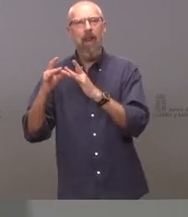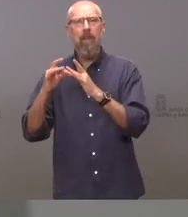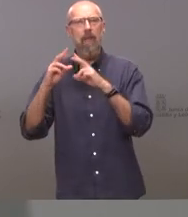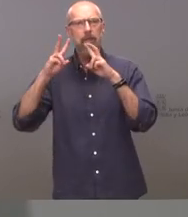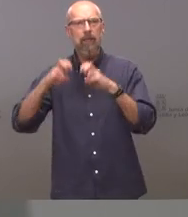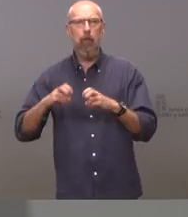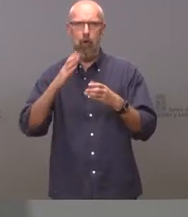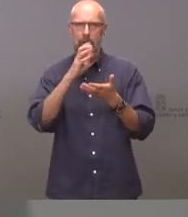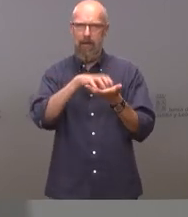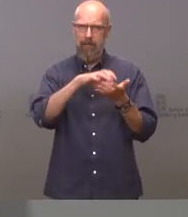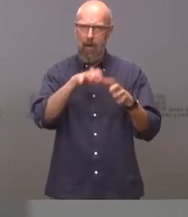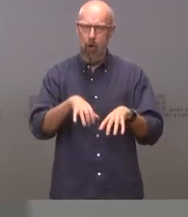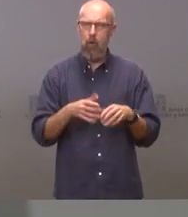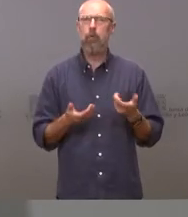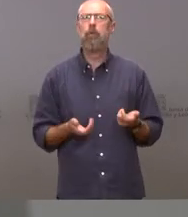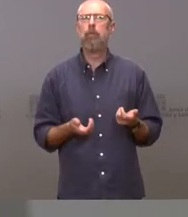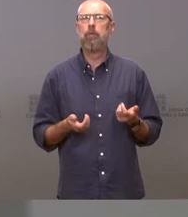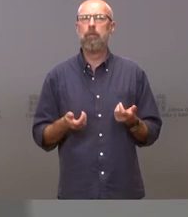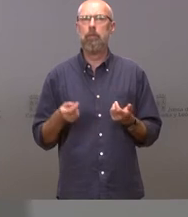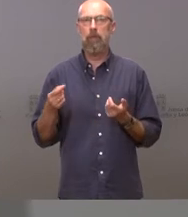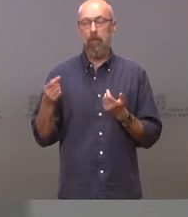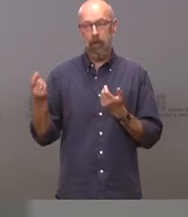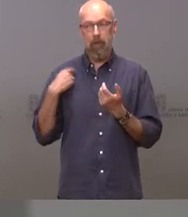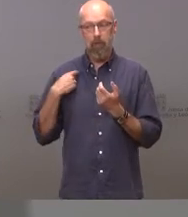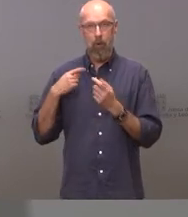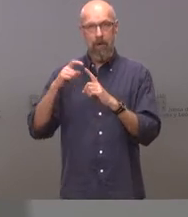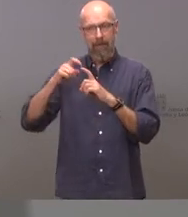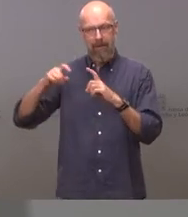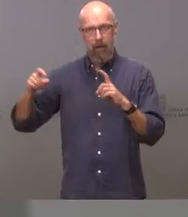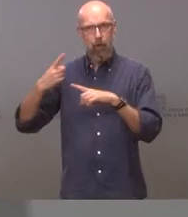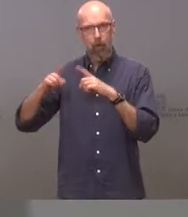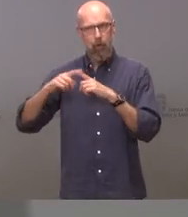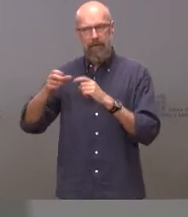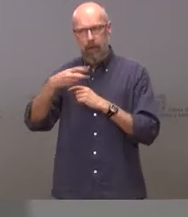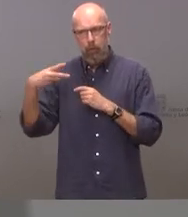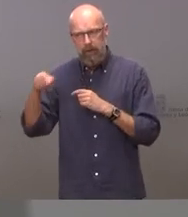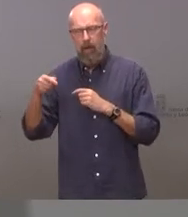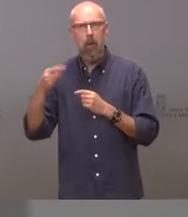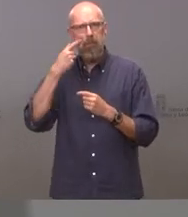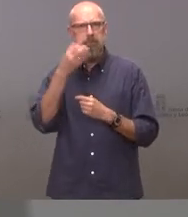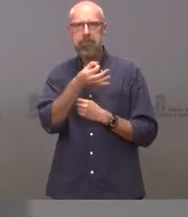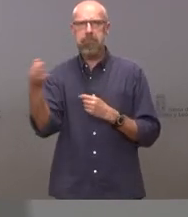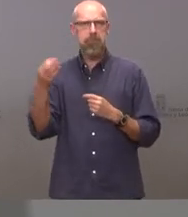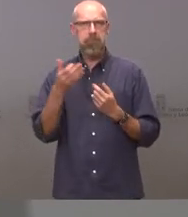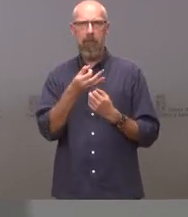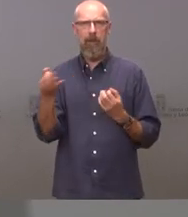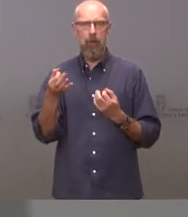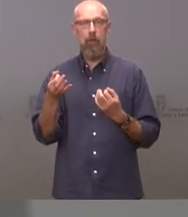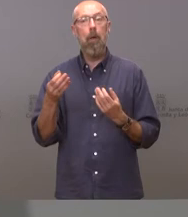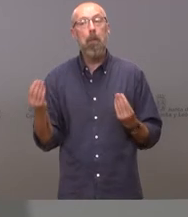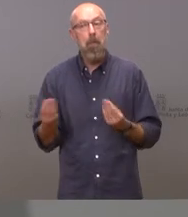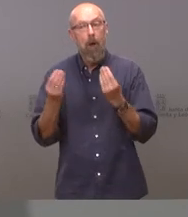nuestra comunidad sus indicadores de asistencia son excelentes ¿se puede mejorar?